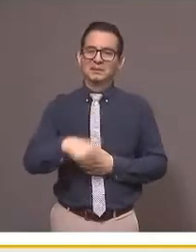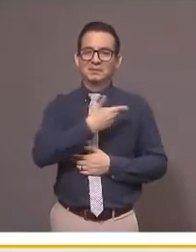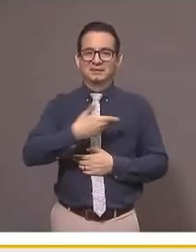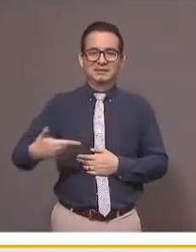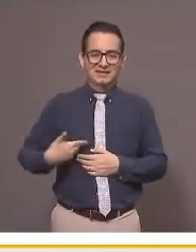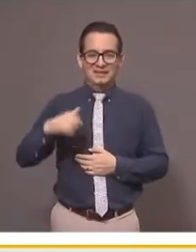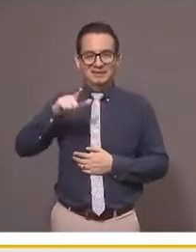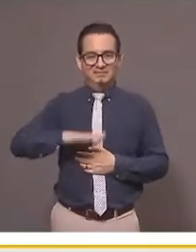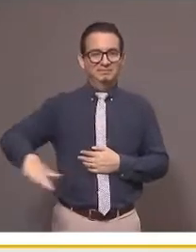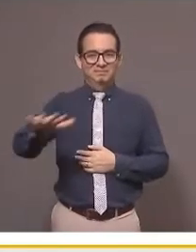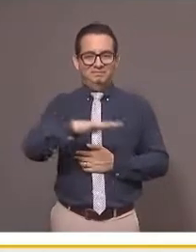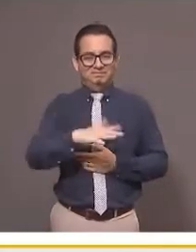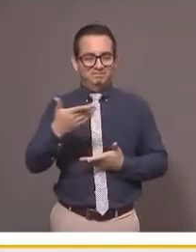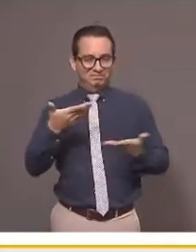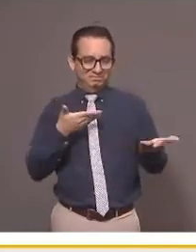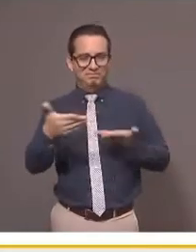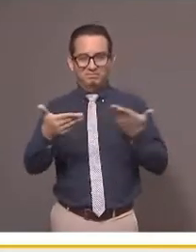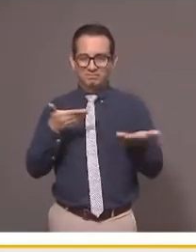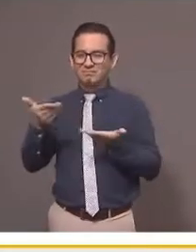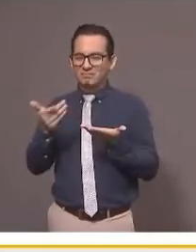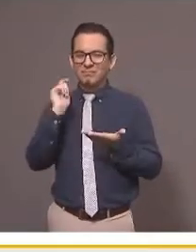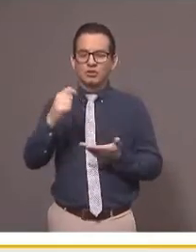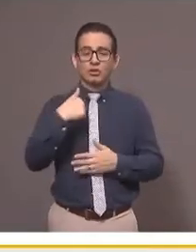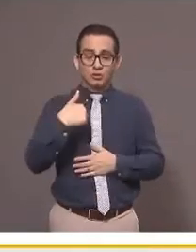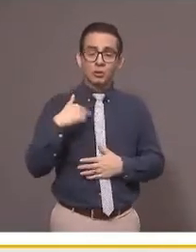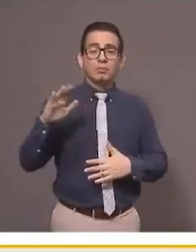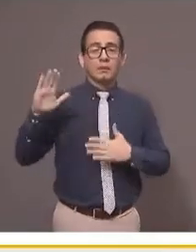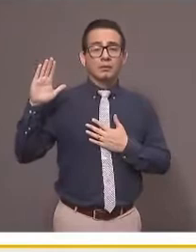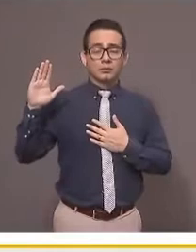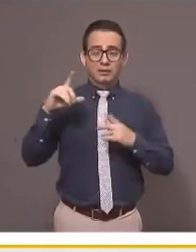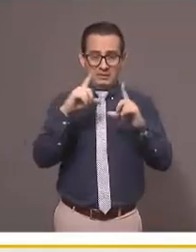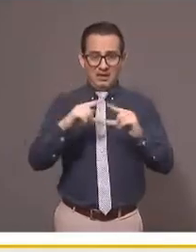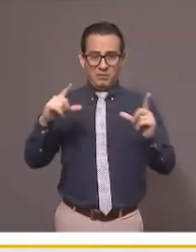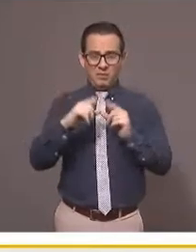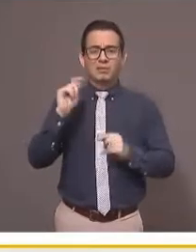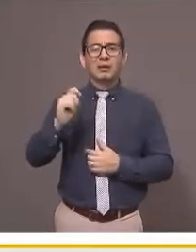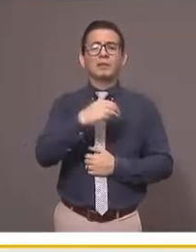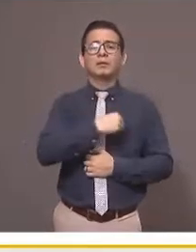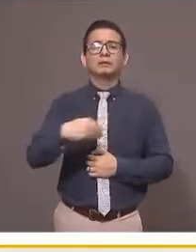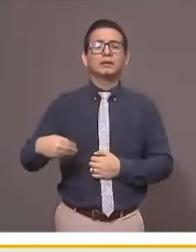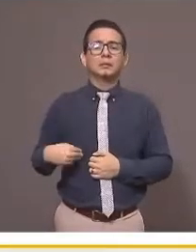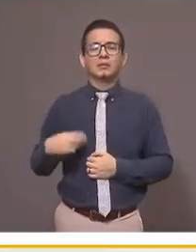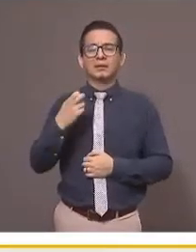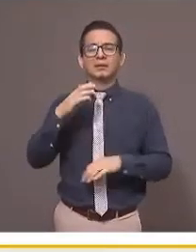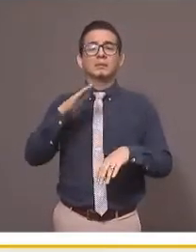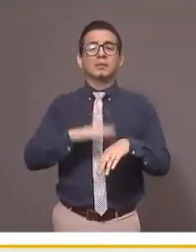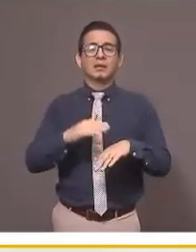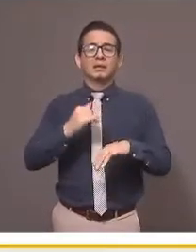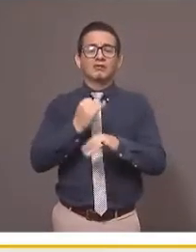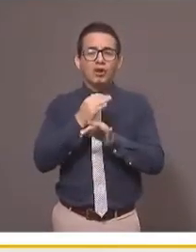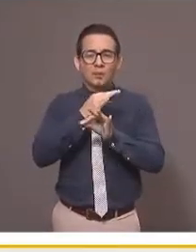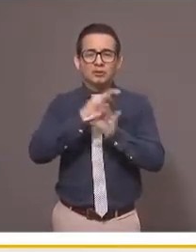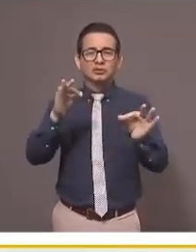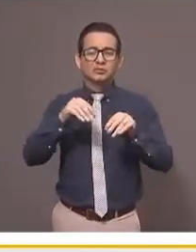municipales del área metropolitana. Me comprometí a que Zapopan fuera el municipio más transparente, no